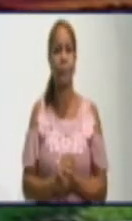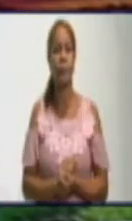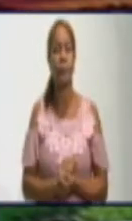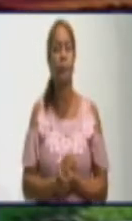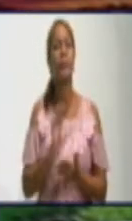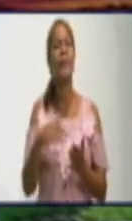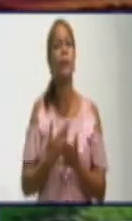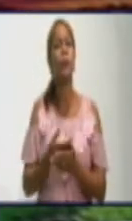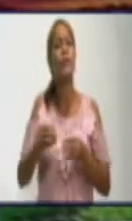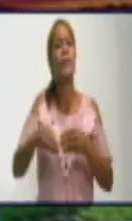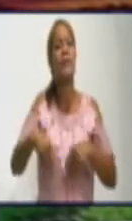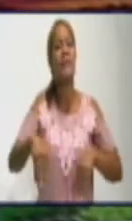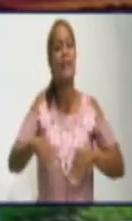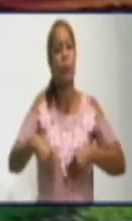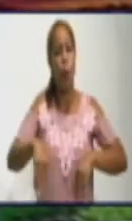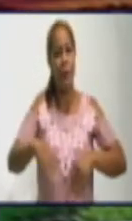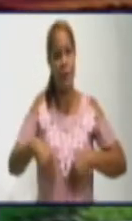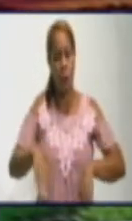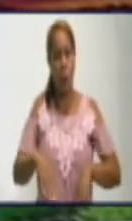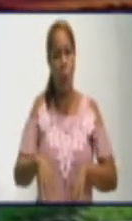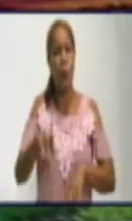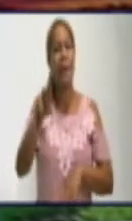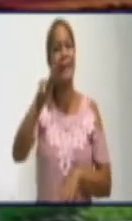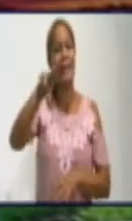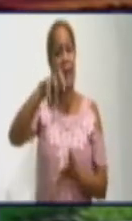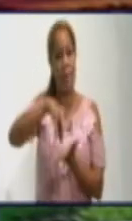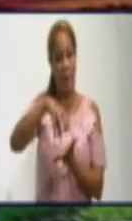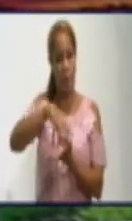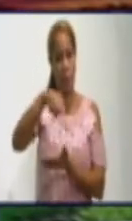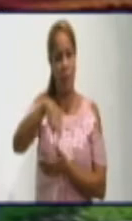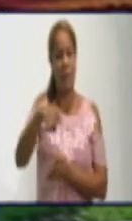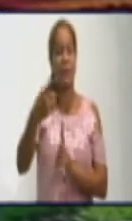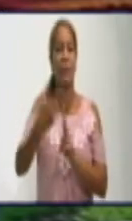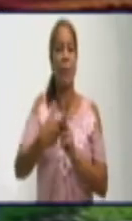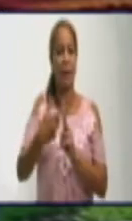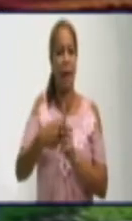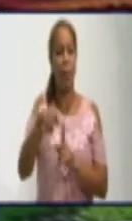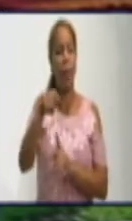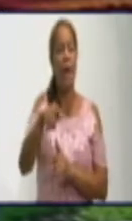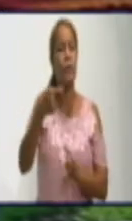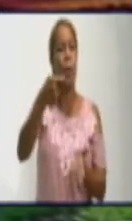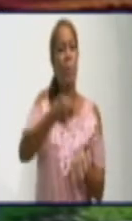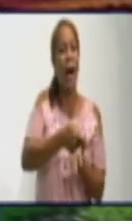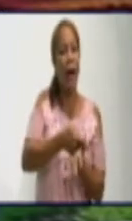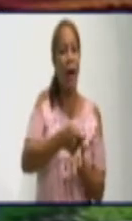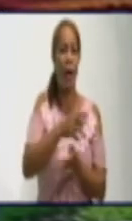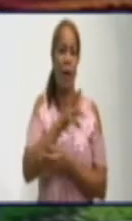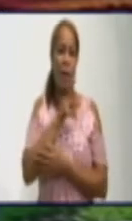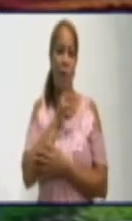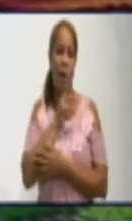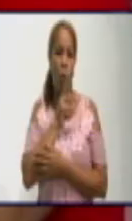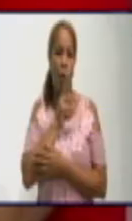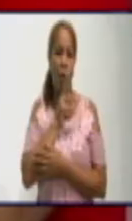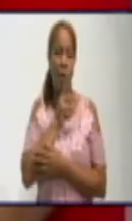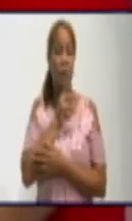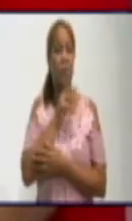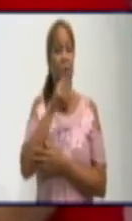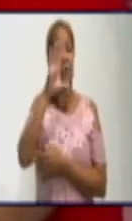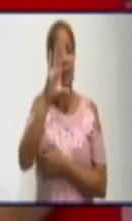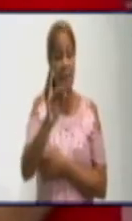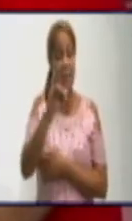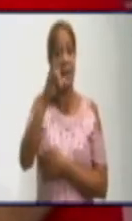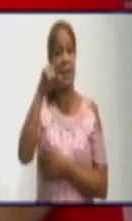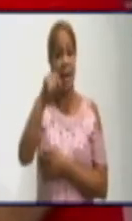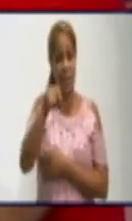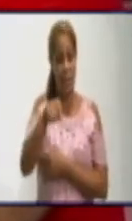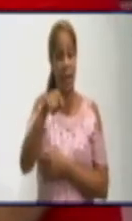Bayam. Ellos pagan el servicio de agua y dicen que allí no le llega el agua. No, si no le llega el agua, si no le llega